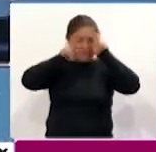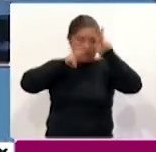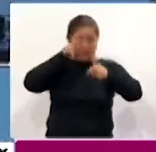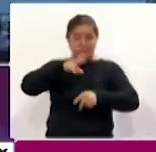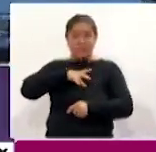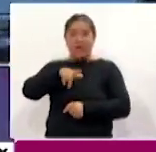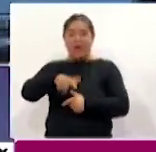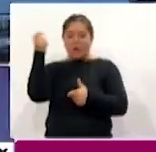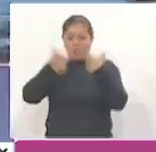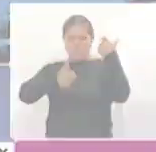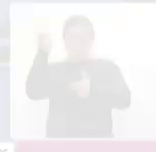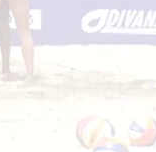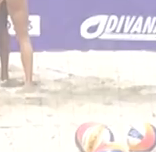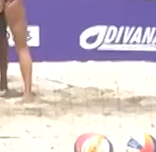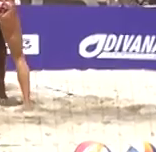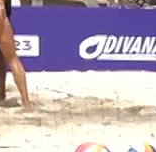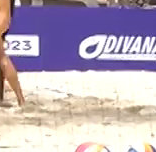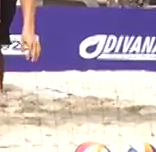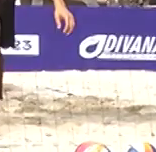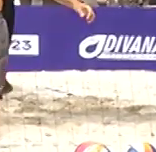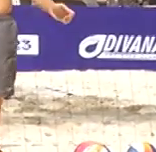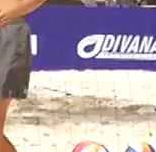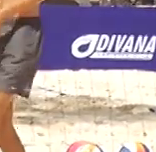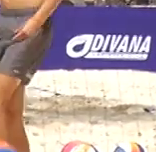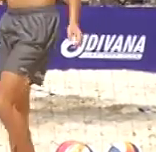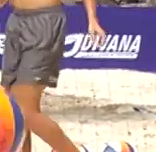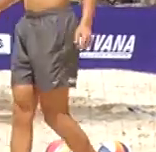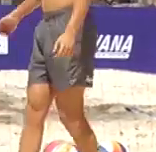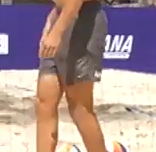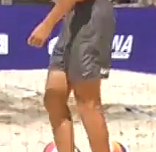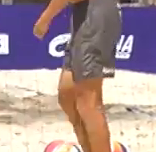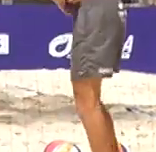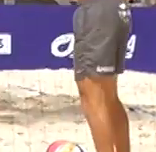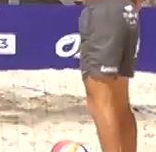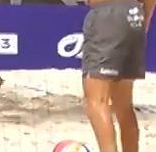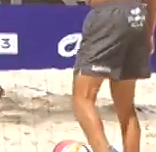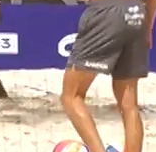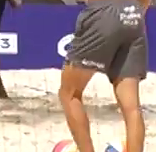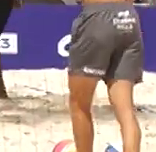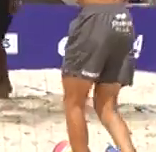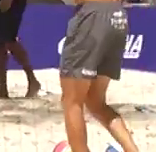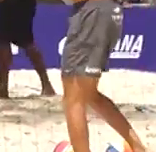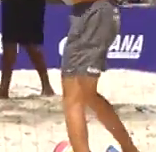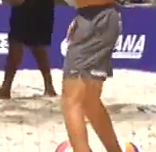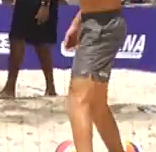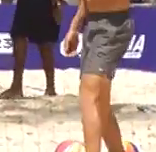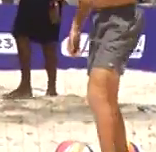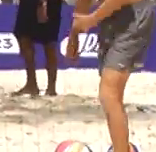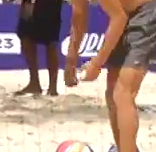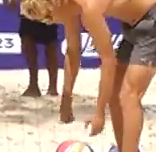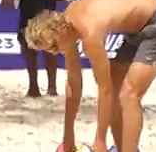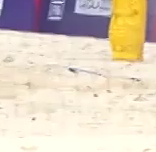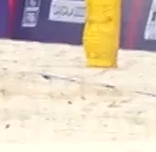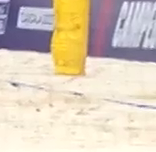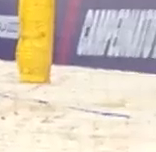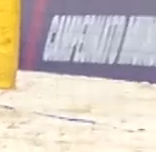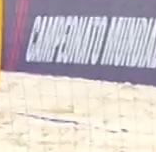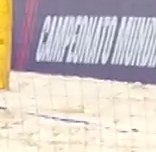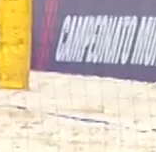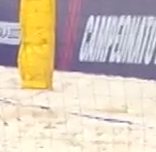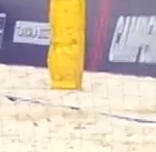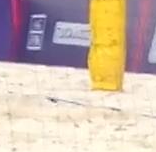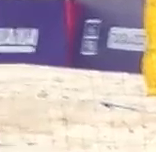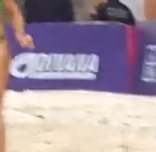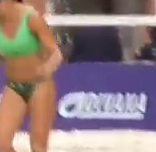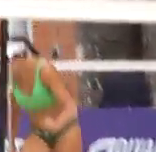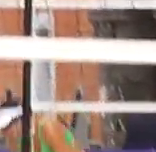importante derrama económica. La mandataria remarcó que estos eventos han llegado a Tlaxcala debido al clima de paz que existe en su territorio. Muestra de